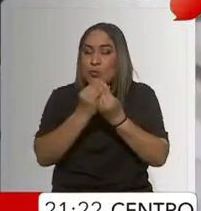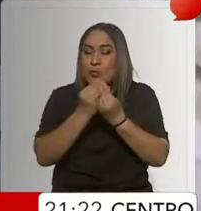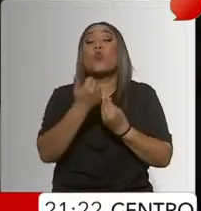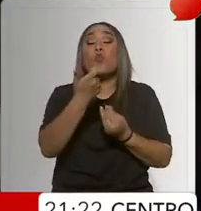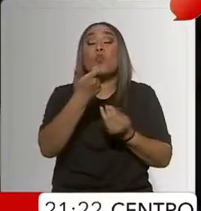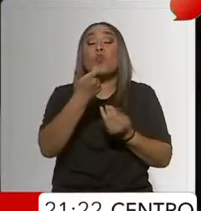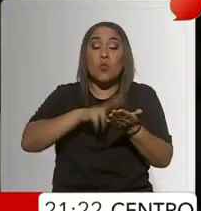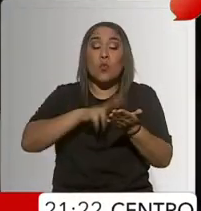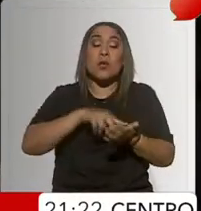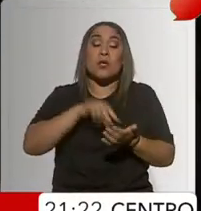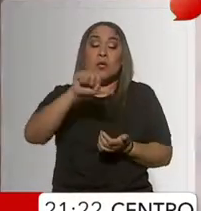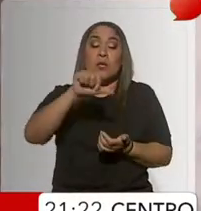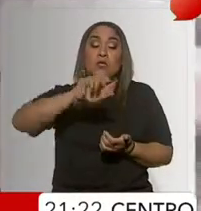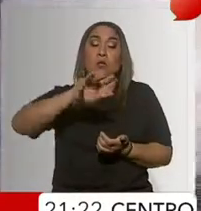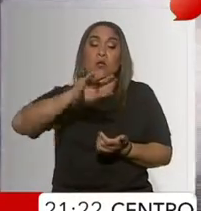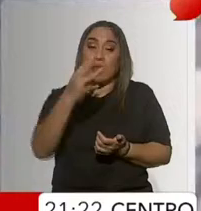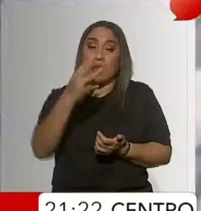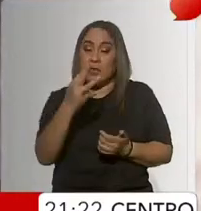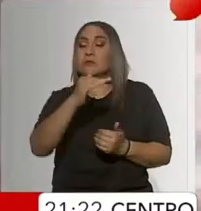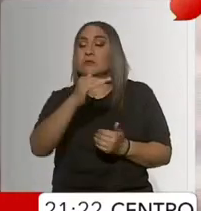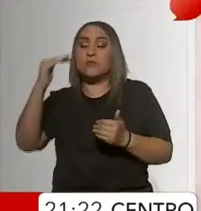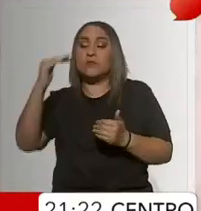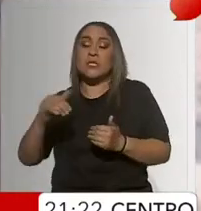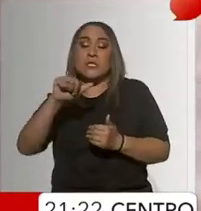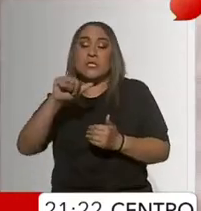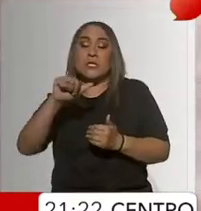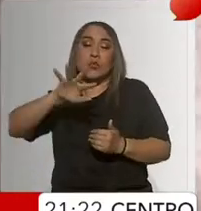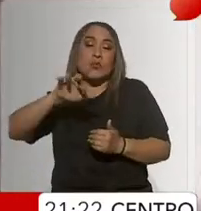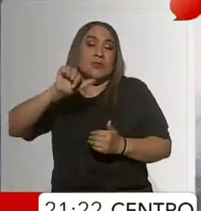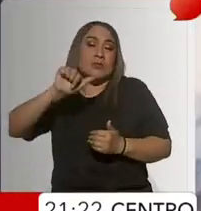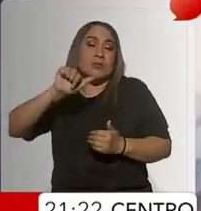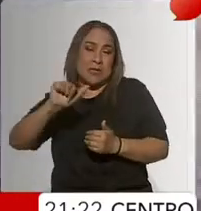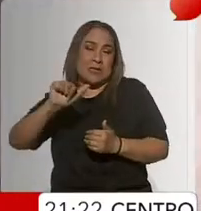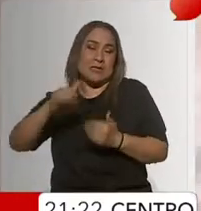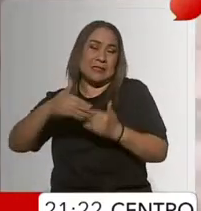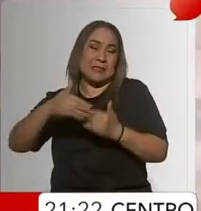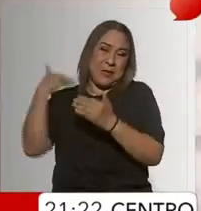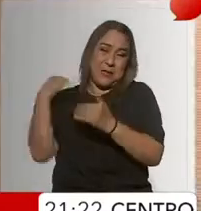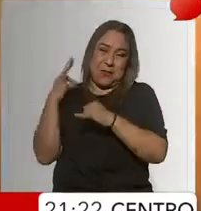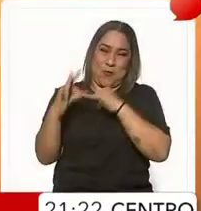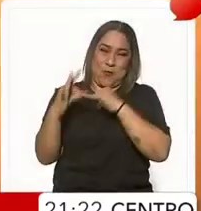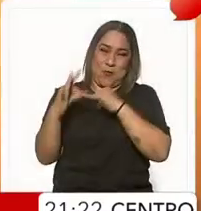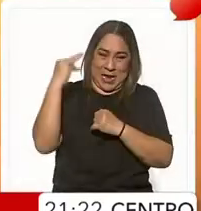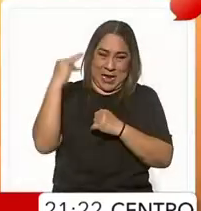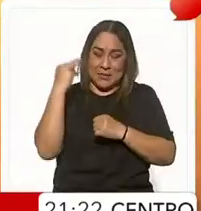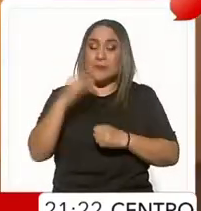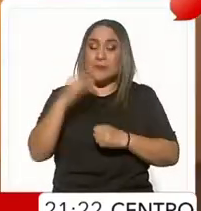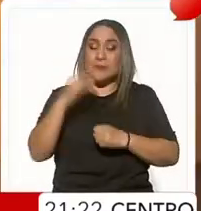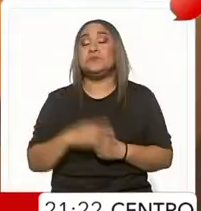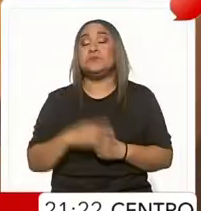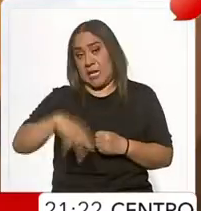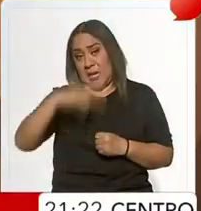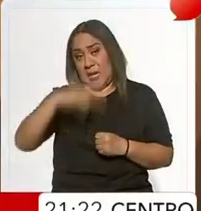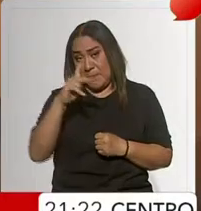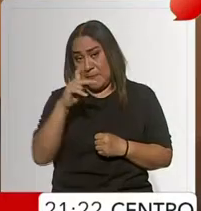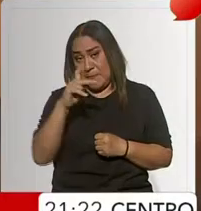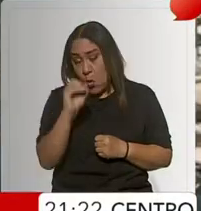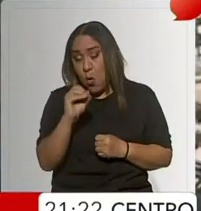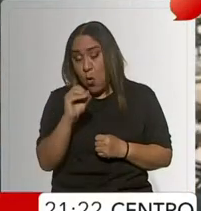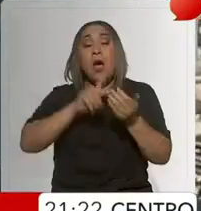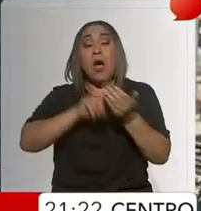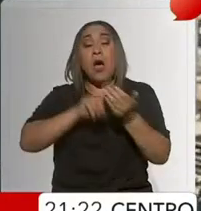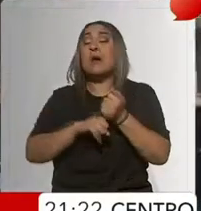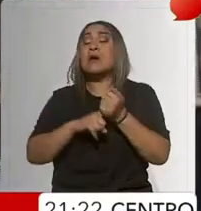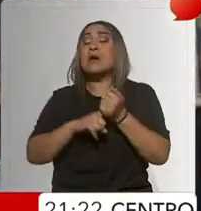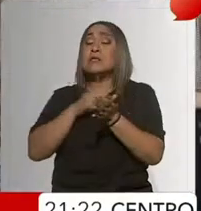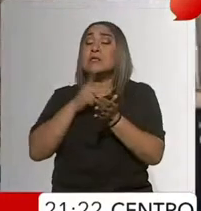.53 unidades contra 16.56 de la última sesión financiera de marzo. La moneda mexicana suma 7 sesiones